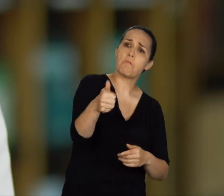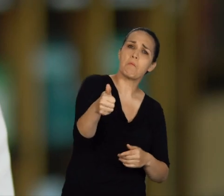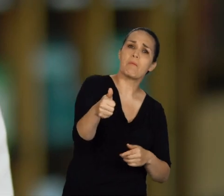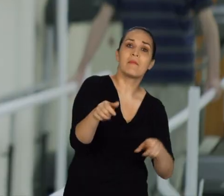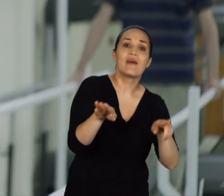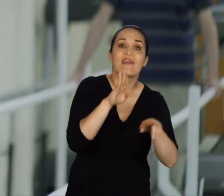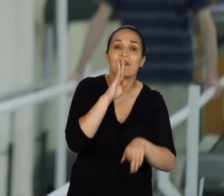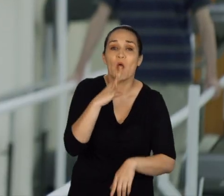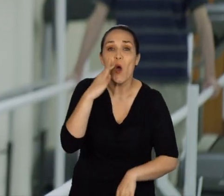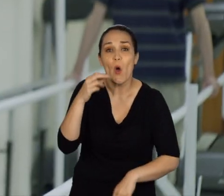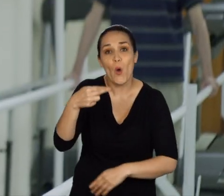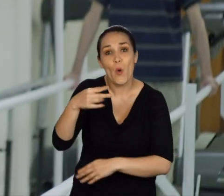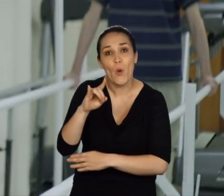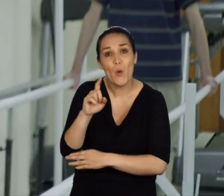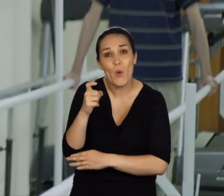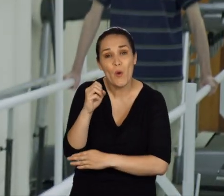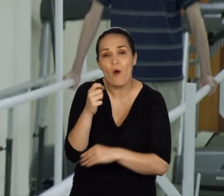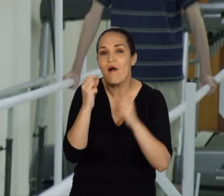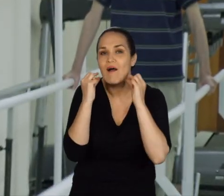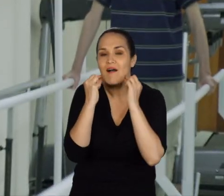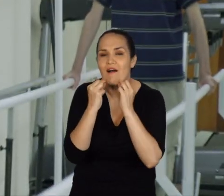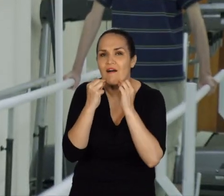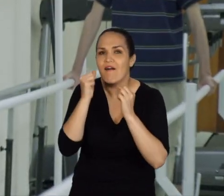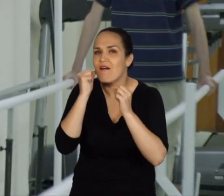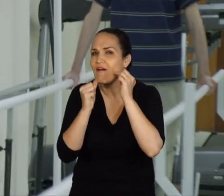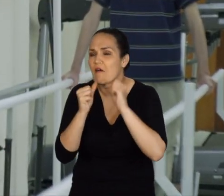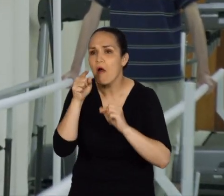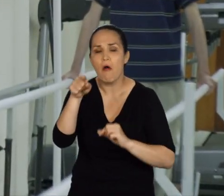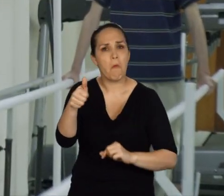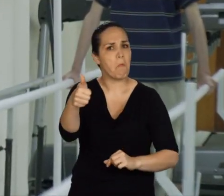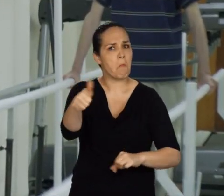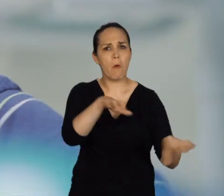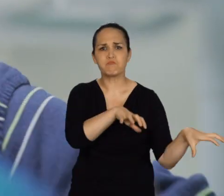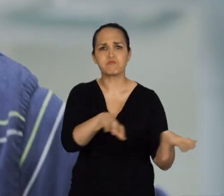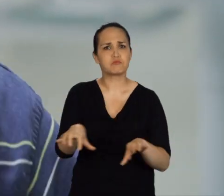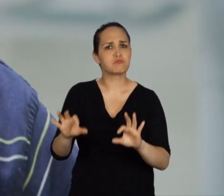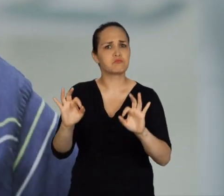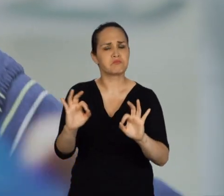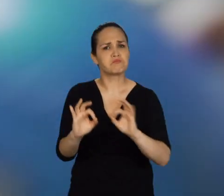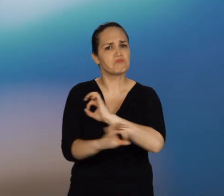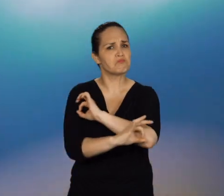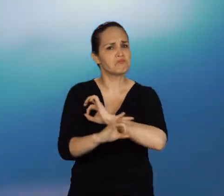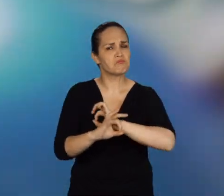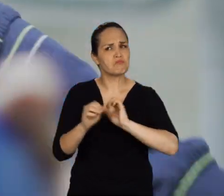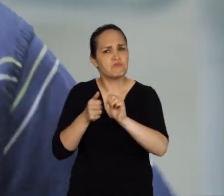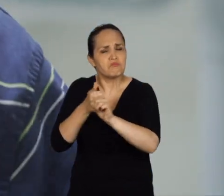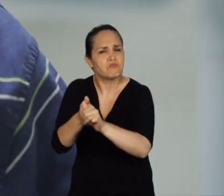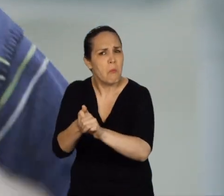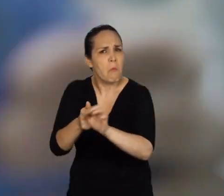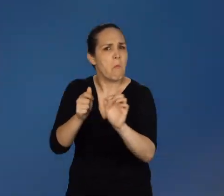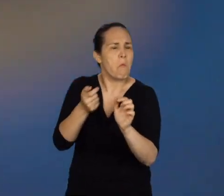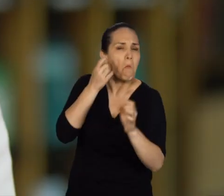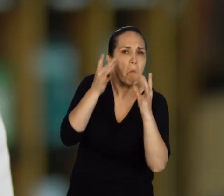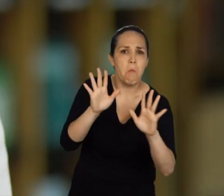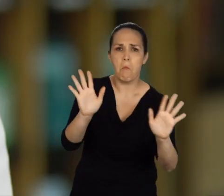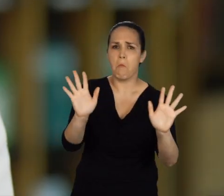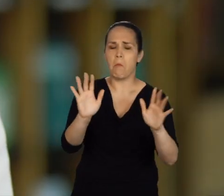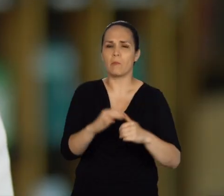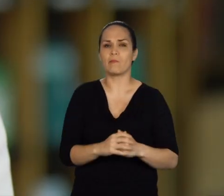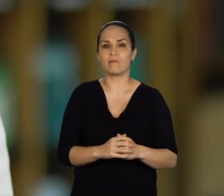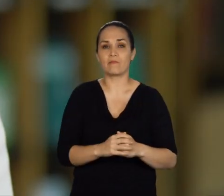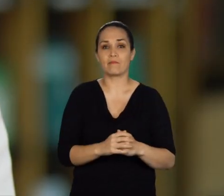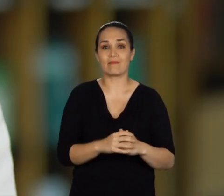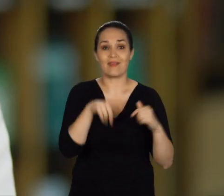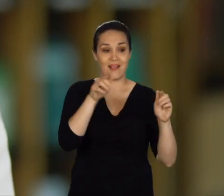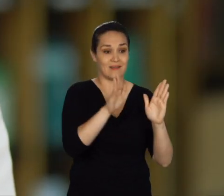alteración emocional, como es el caso de Hugo, donde a través de su proceso la parte emocional ha estado muy bien. Esta